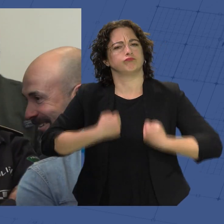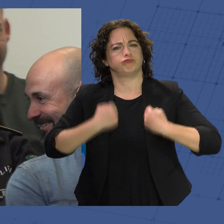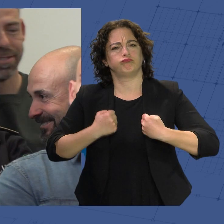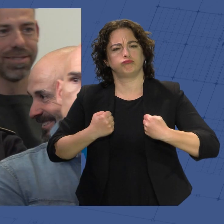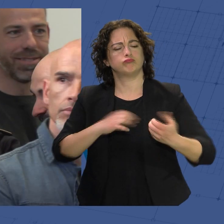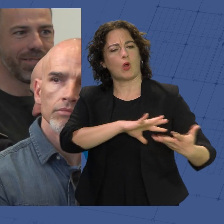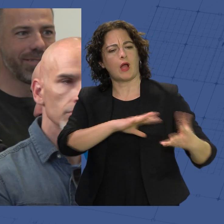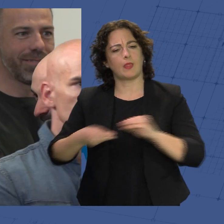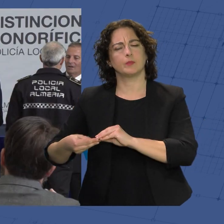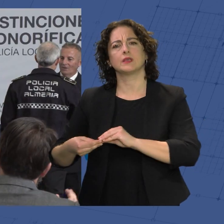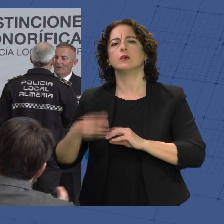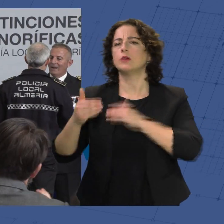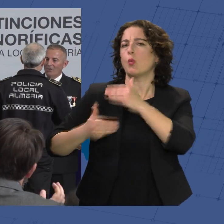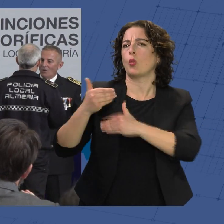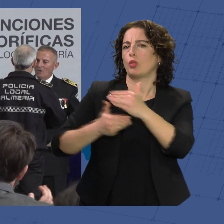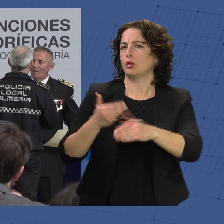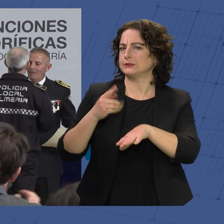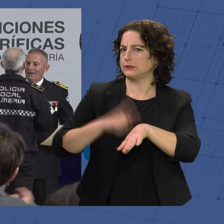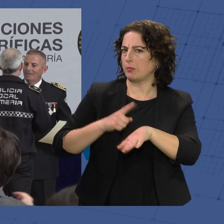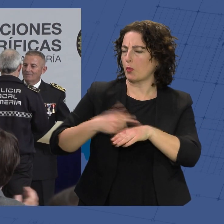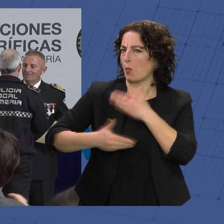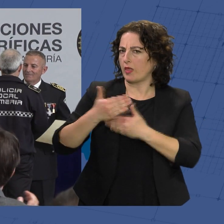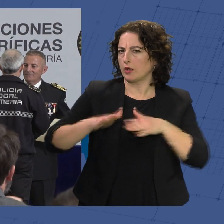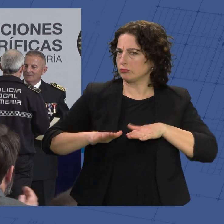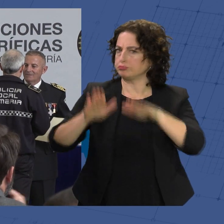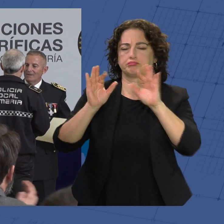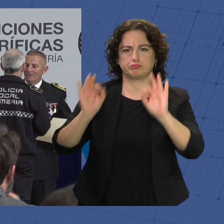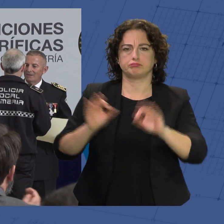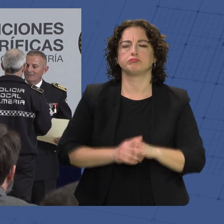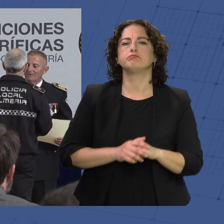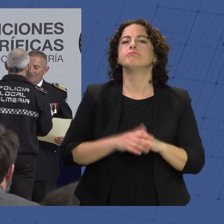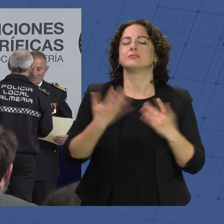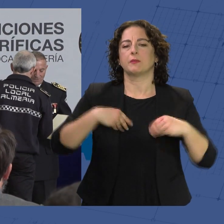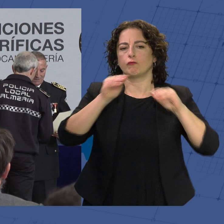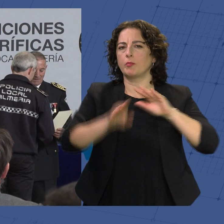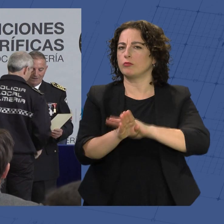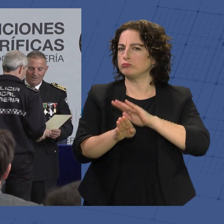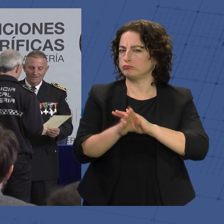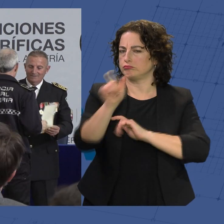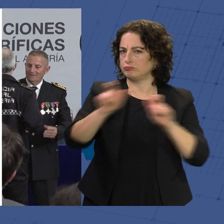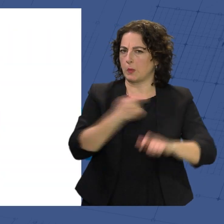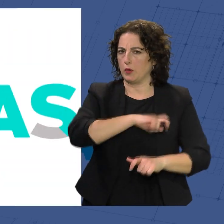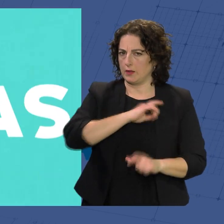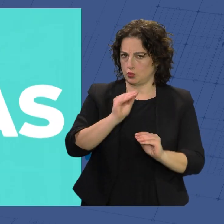adaptarse a la evolución de los tiempos, modernizándose y dando formación continua a sus agentes.